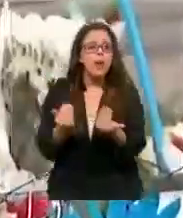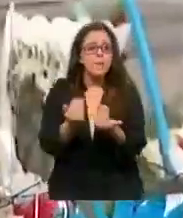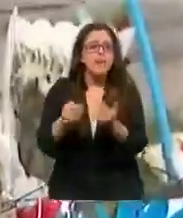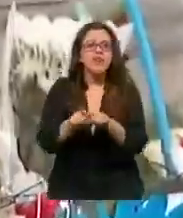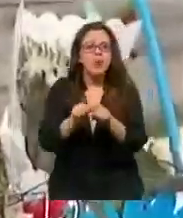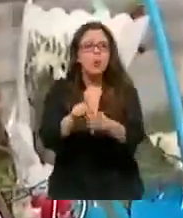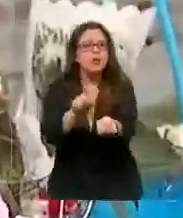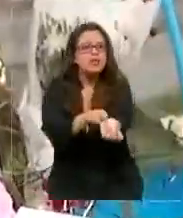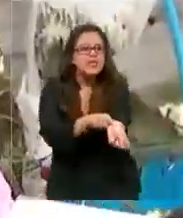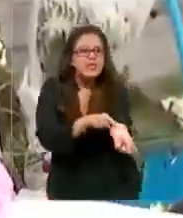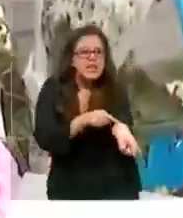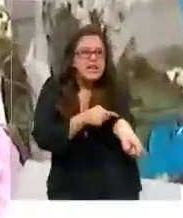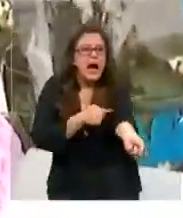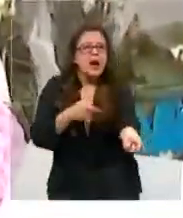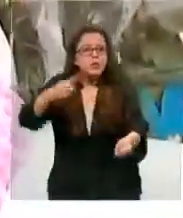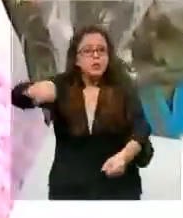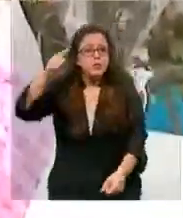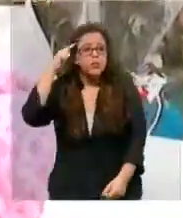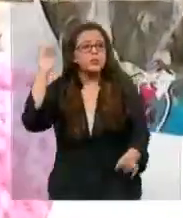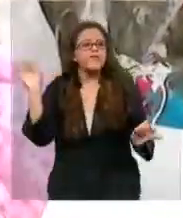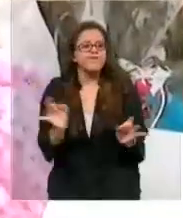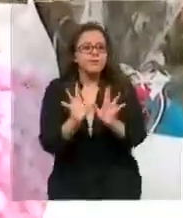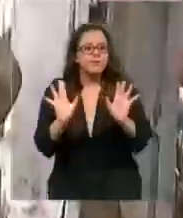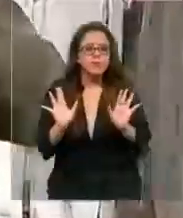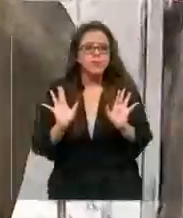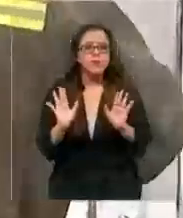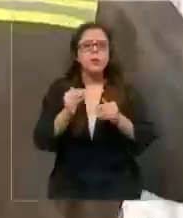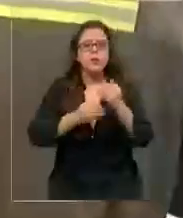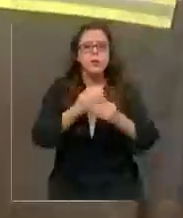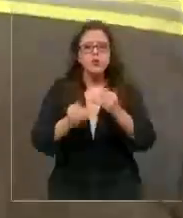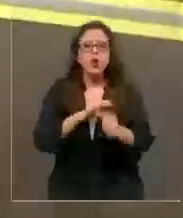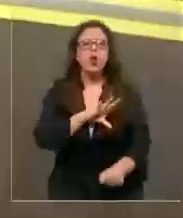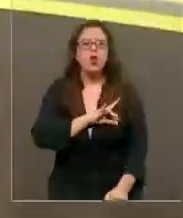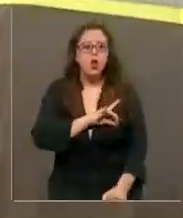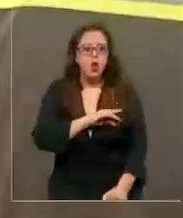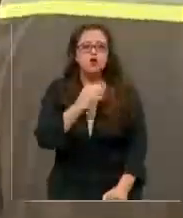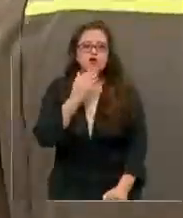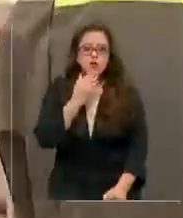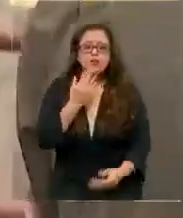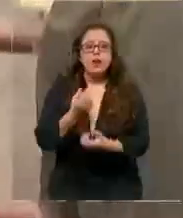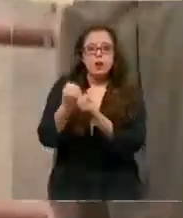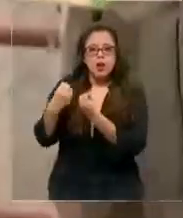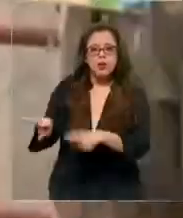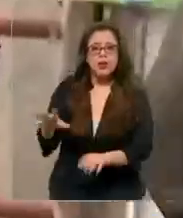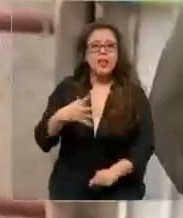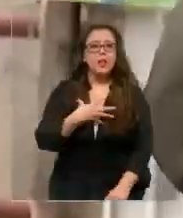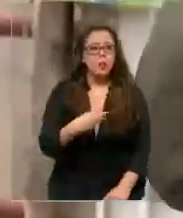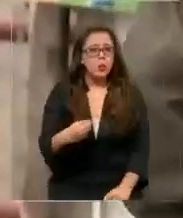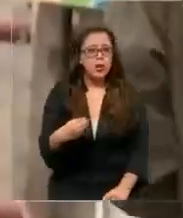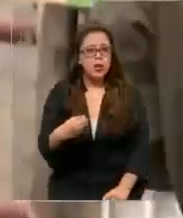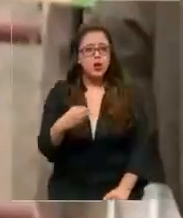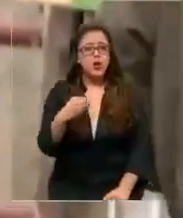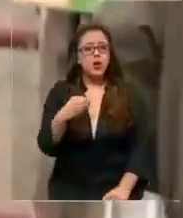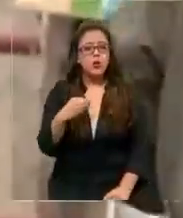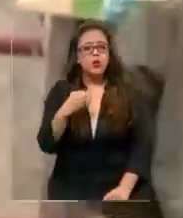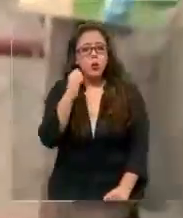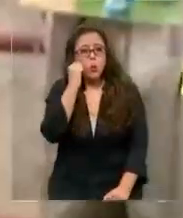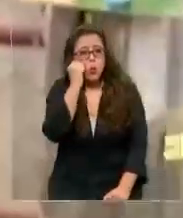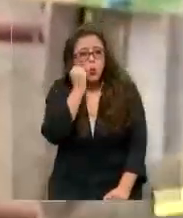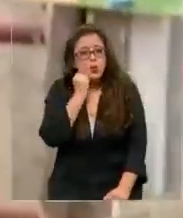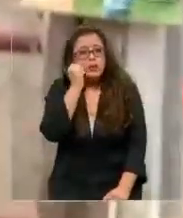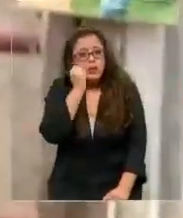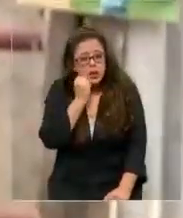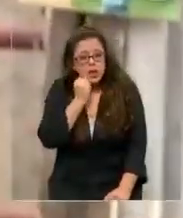más de lo que seguramente ellos pensaban en su minuto. Un proceso muy doloroso, ya con la pérdida de un hijo, de un ser querido, de un